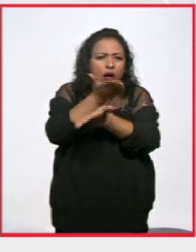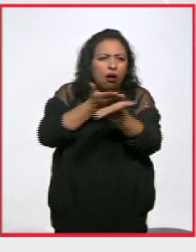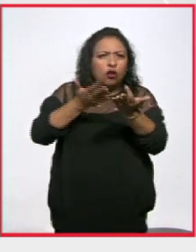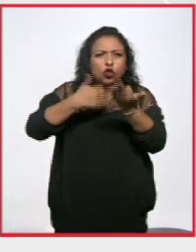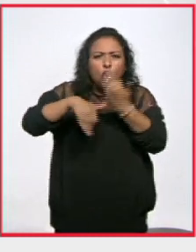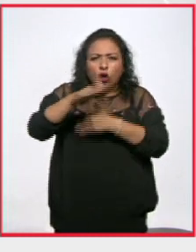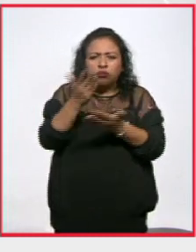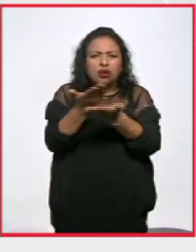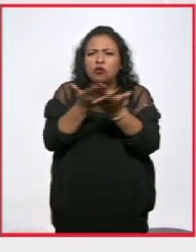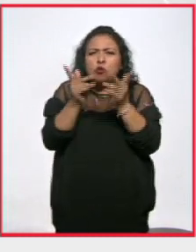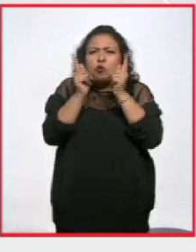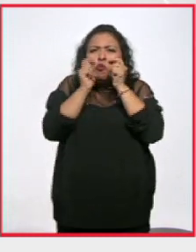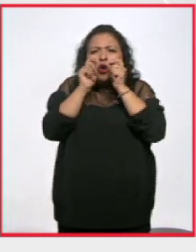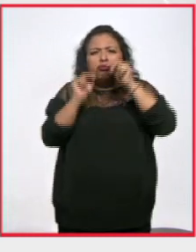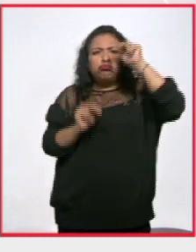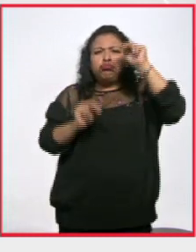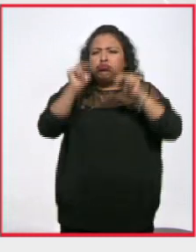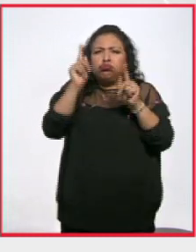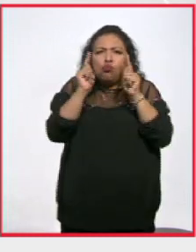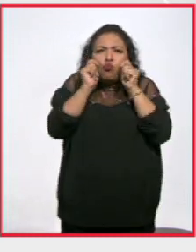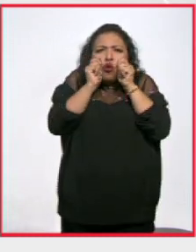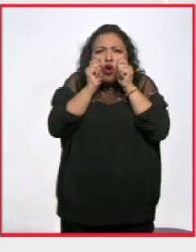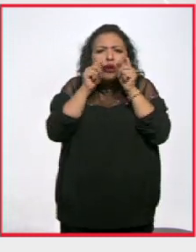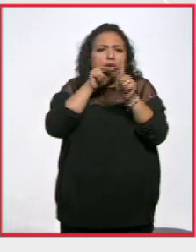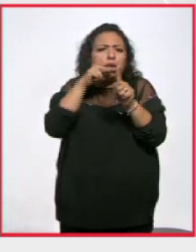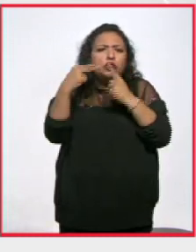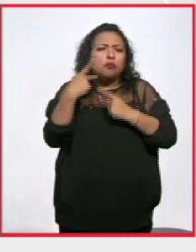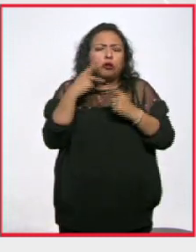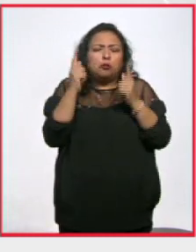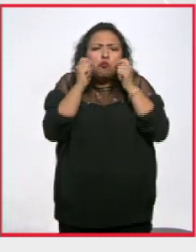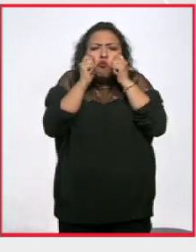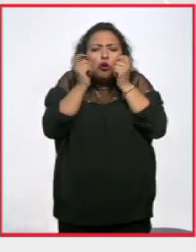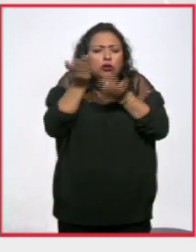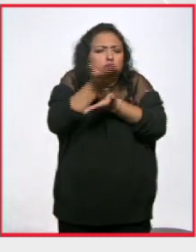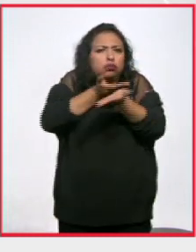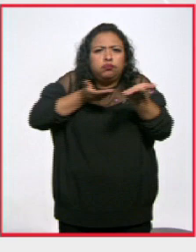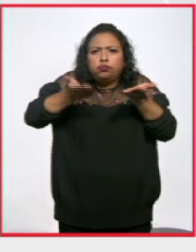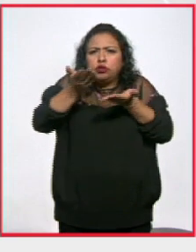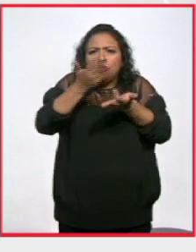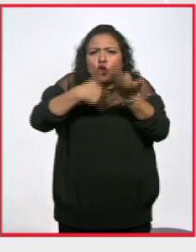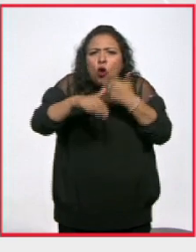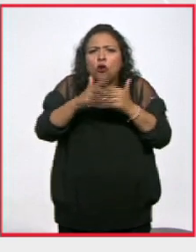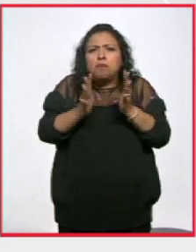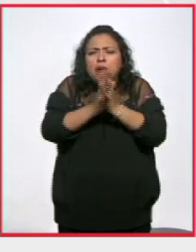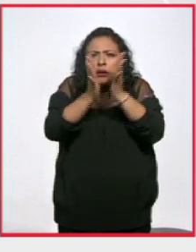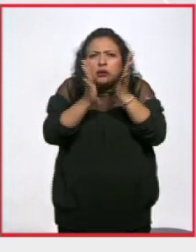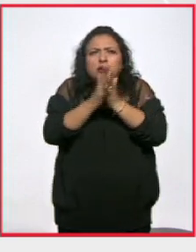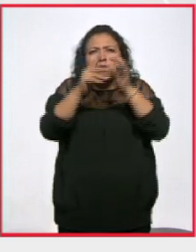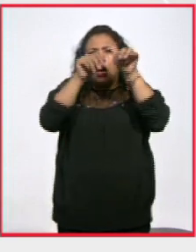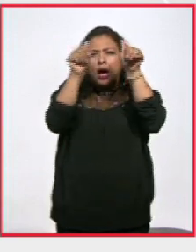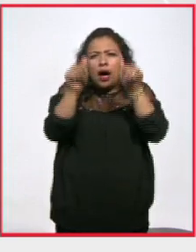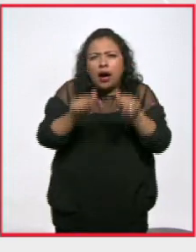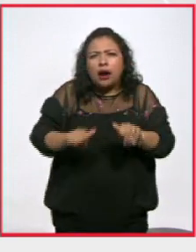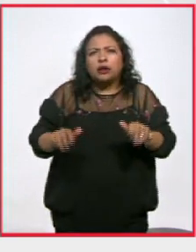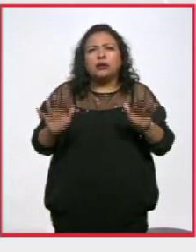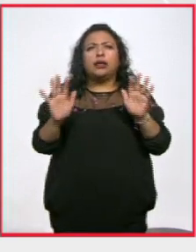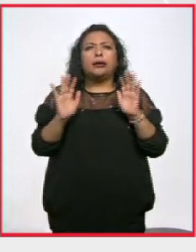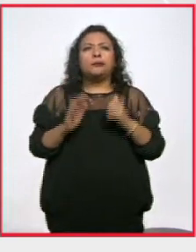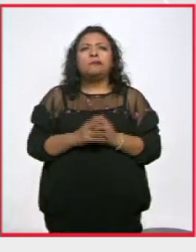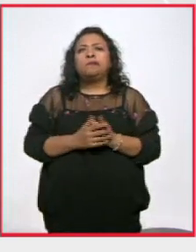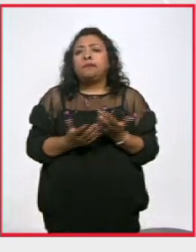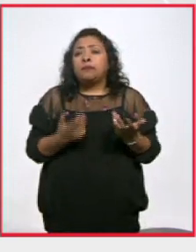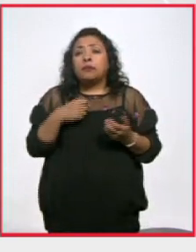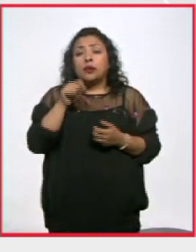todos sin importar clases sociales sin importar visiones políticas se metían todos y con su arte y